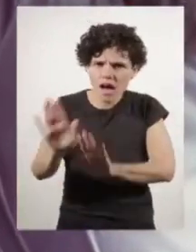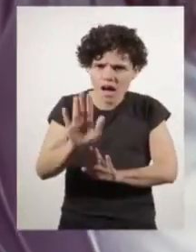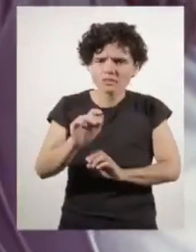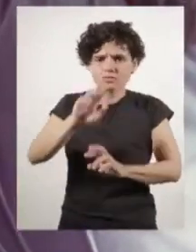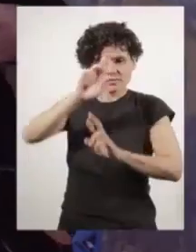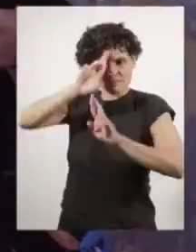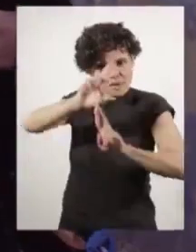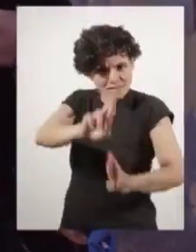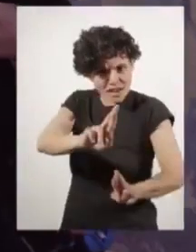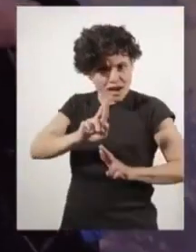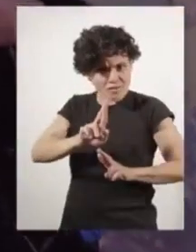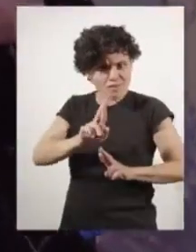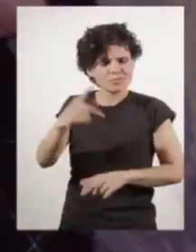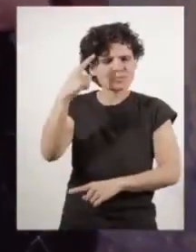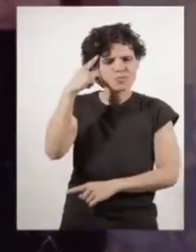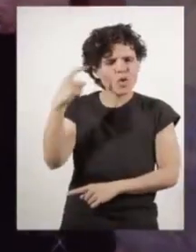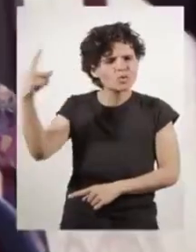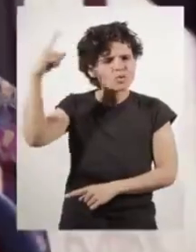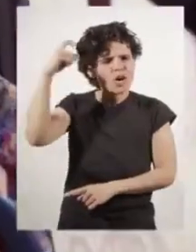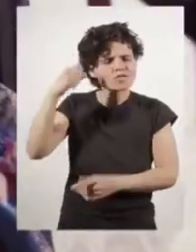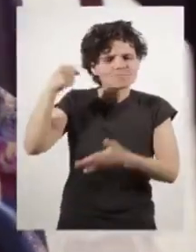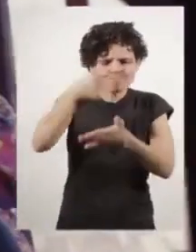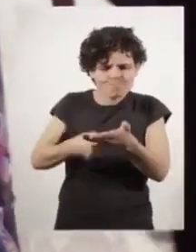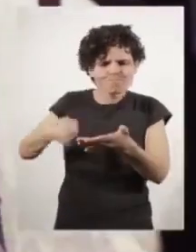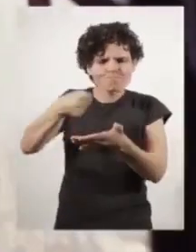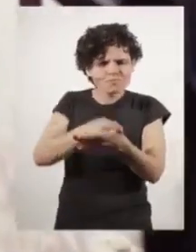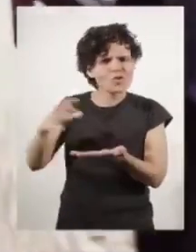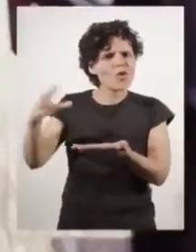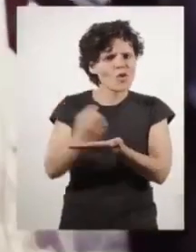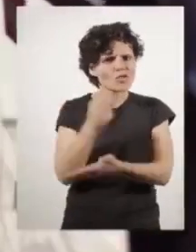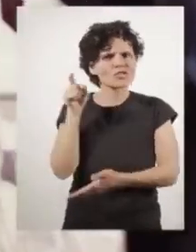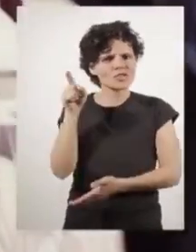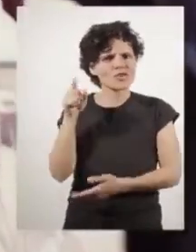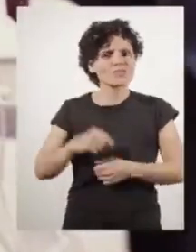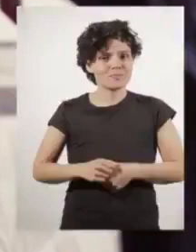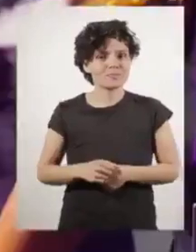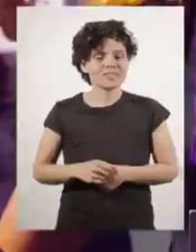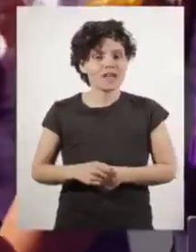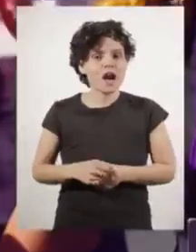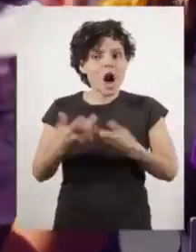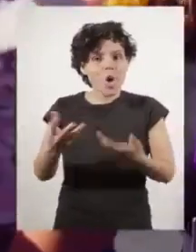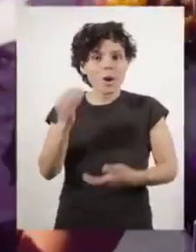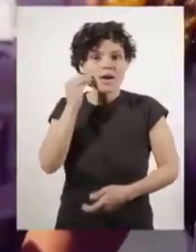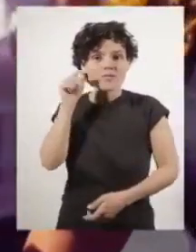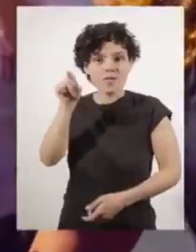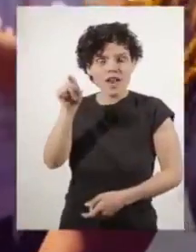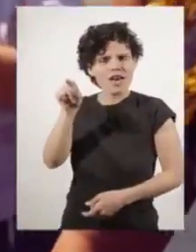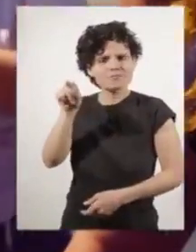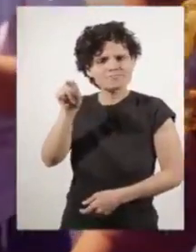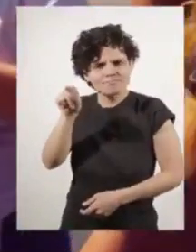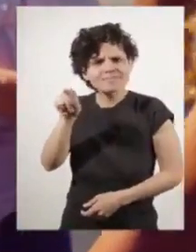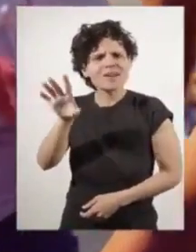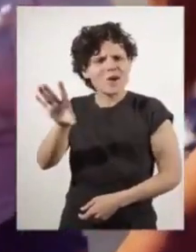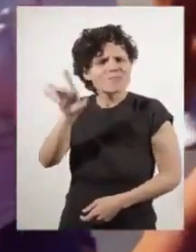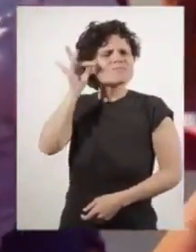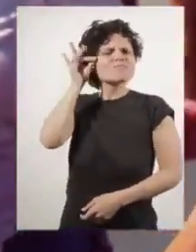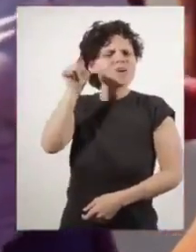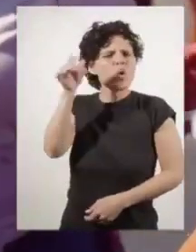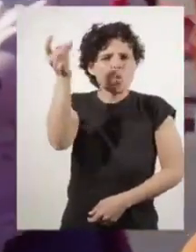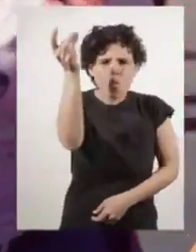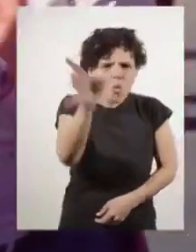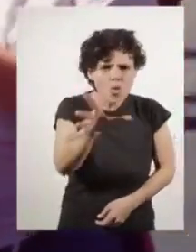respetarnos y a luchar por conseguir nuestros sueños. Hoy me doy cuenta de que mi abuela es única,